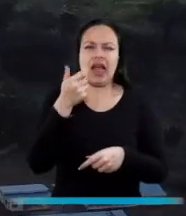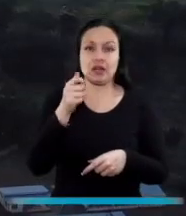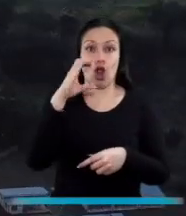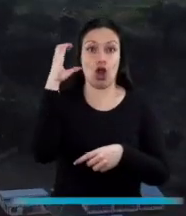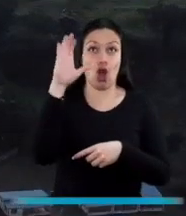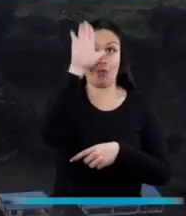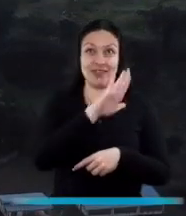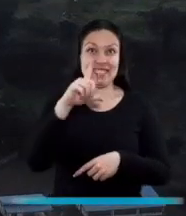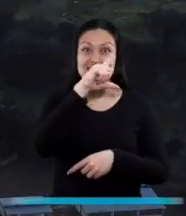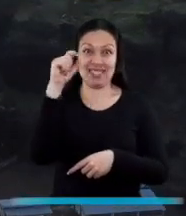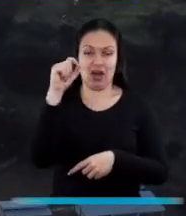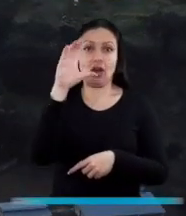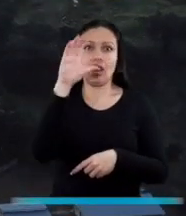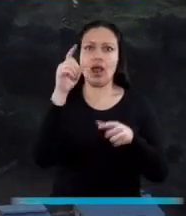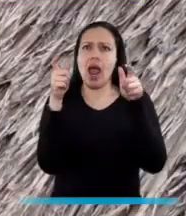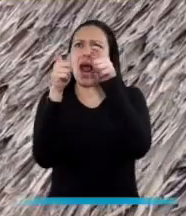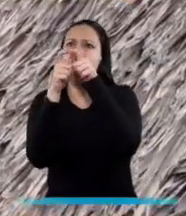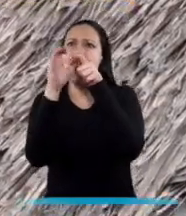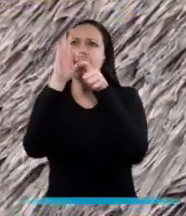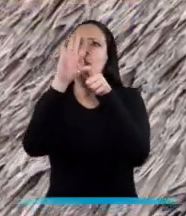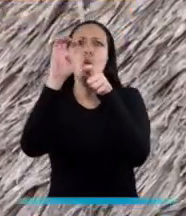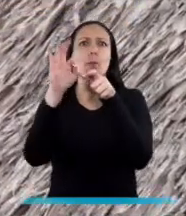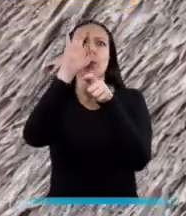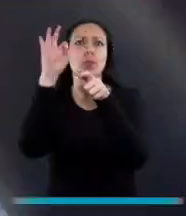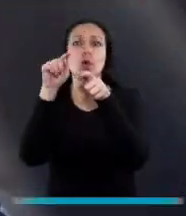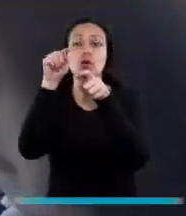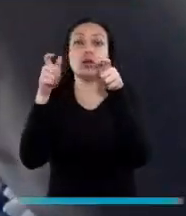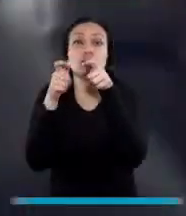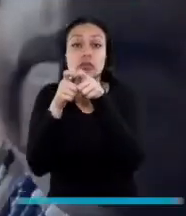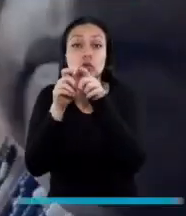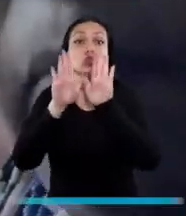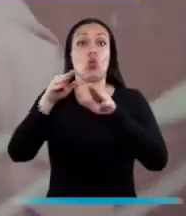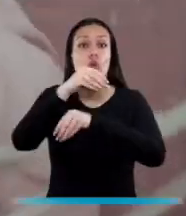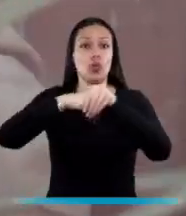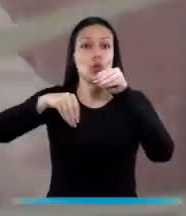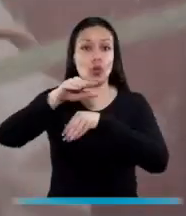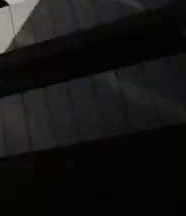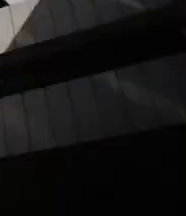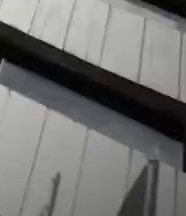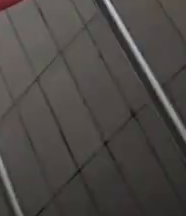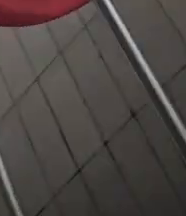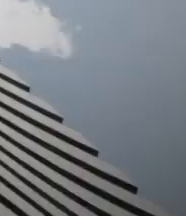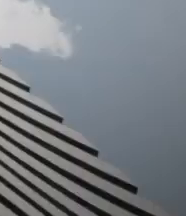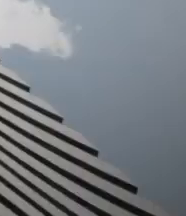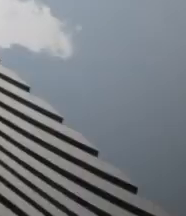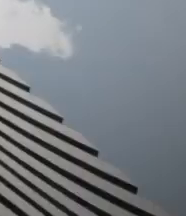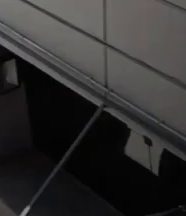39% del territorio del país es territorio étnico.